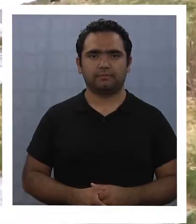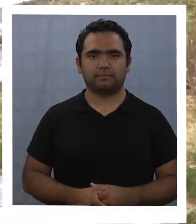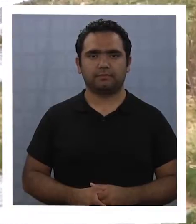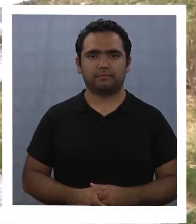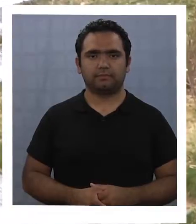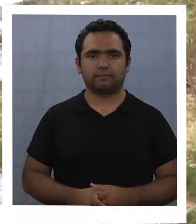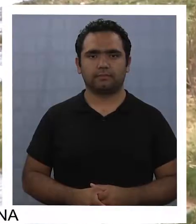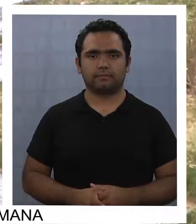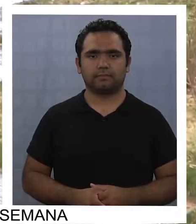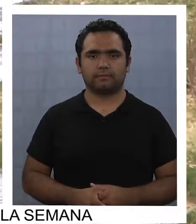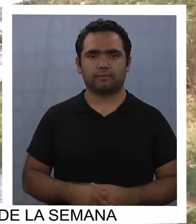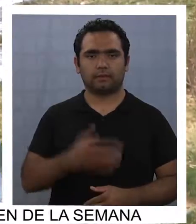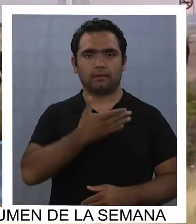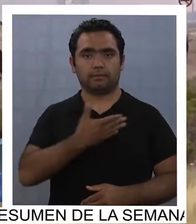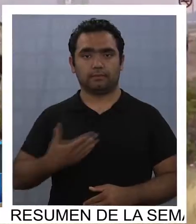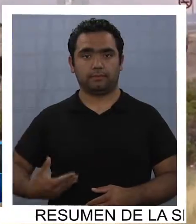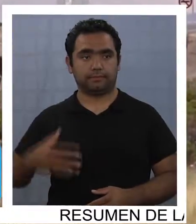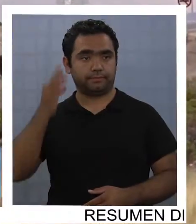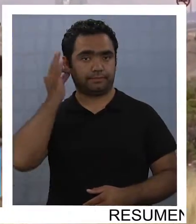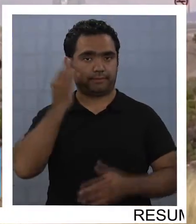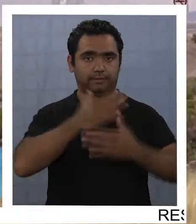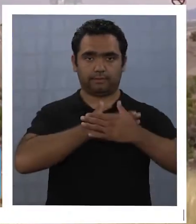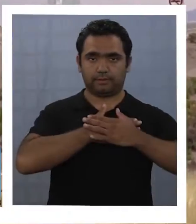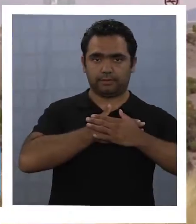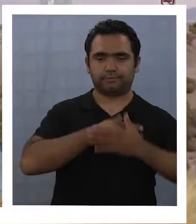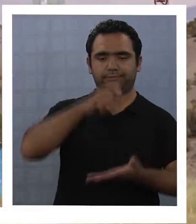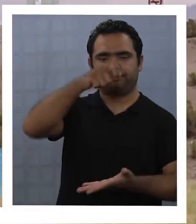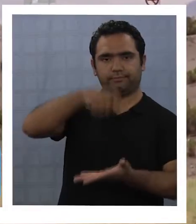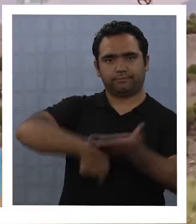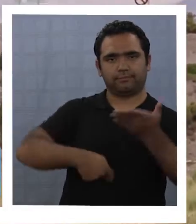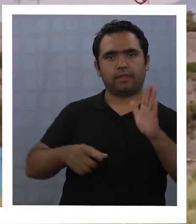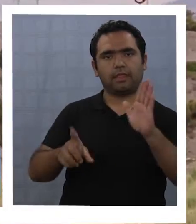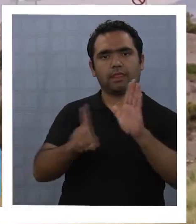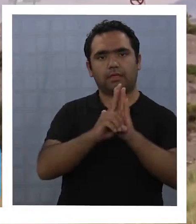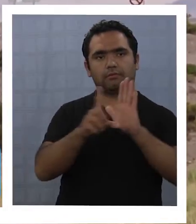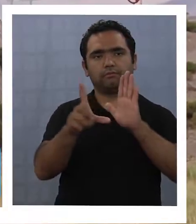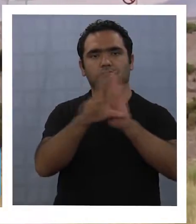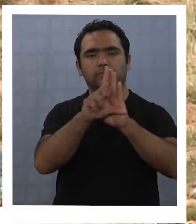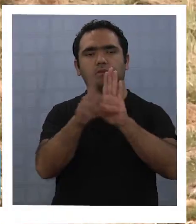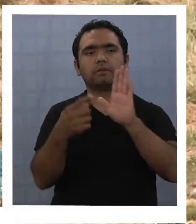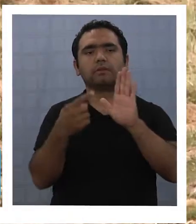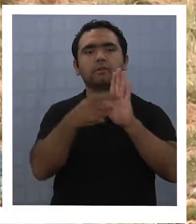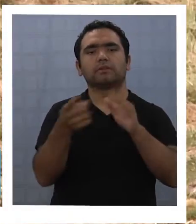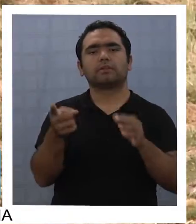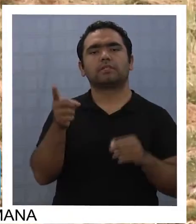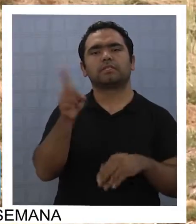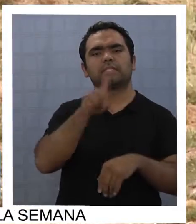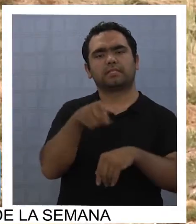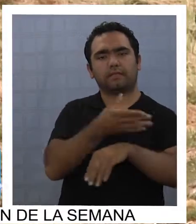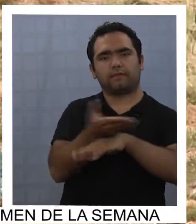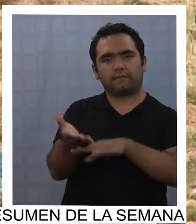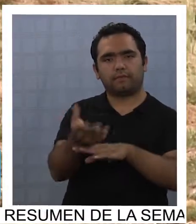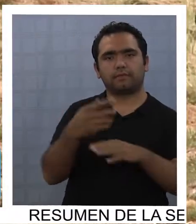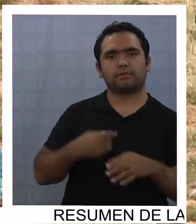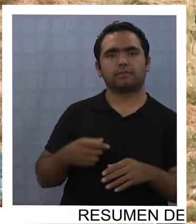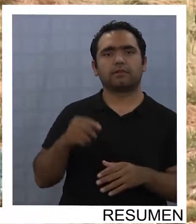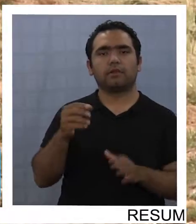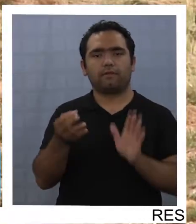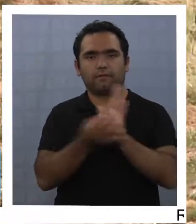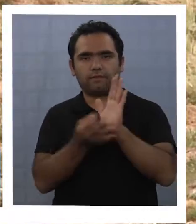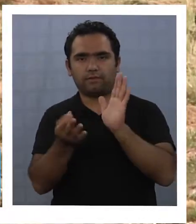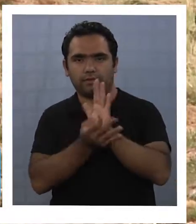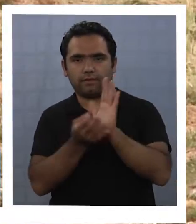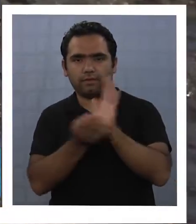La presidenta Bachelet acaba de firmar un decreto ley que permitirá la creación del servicio de biodiversidad y áreas protegidas,